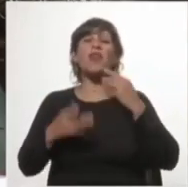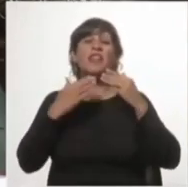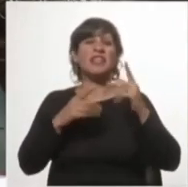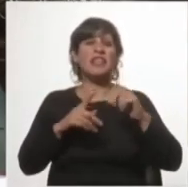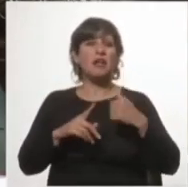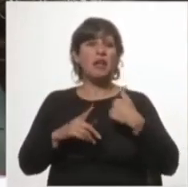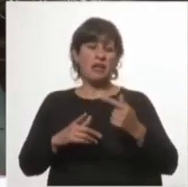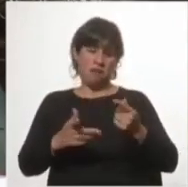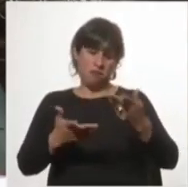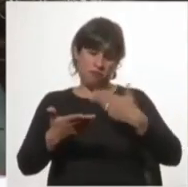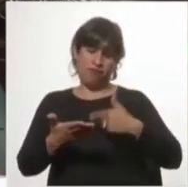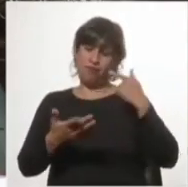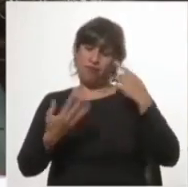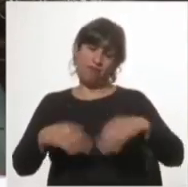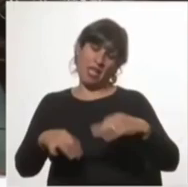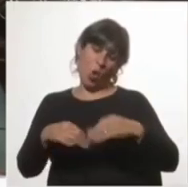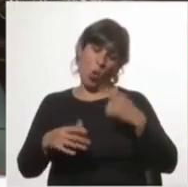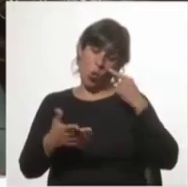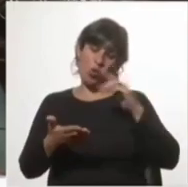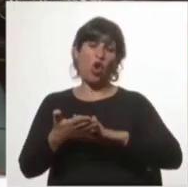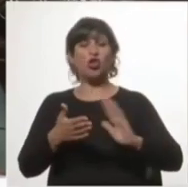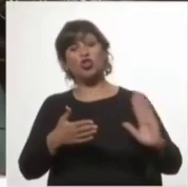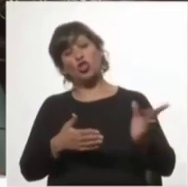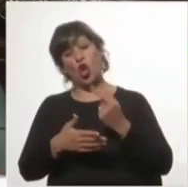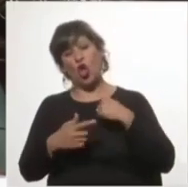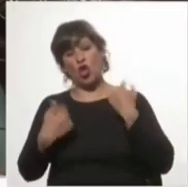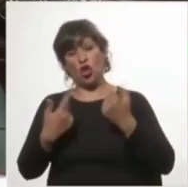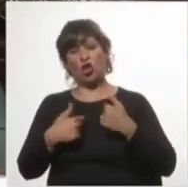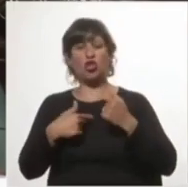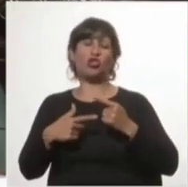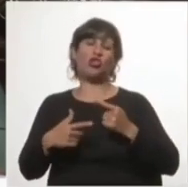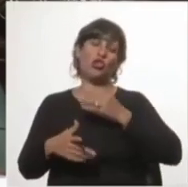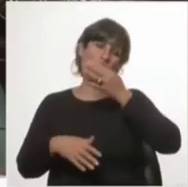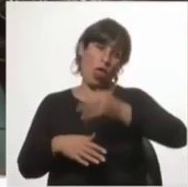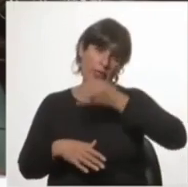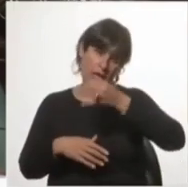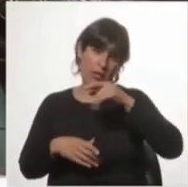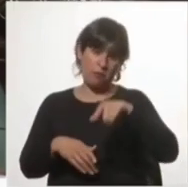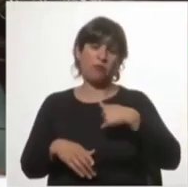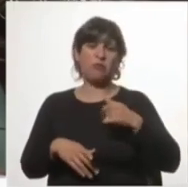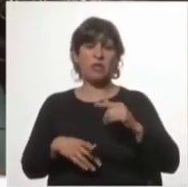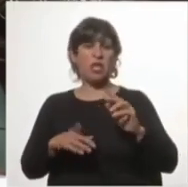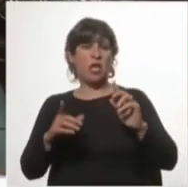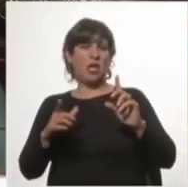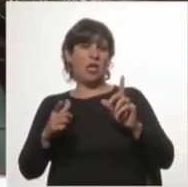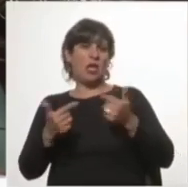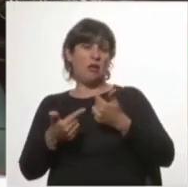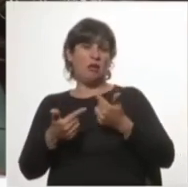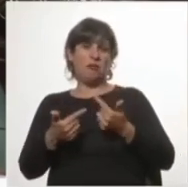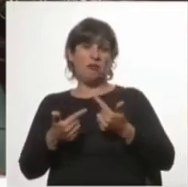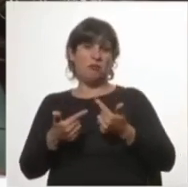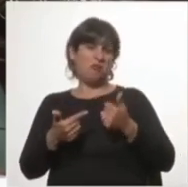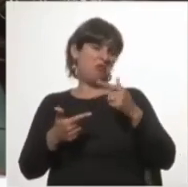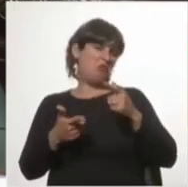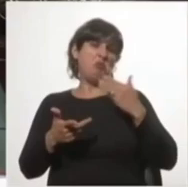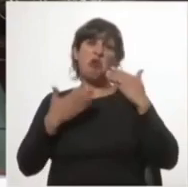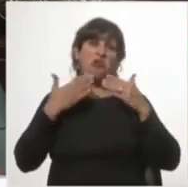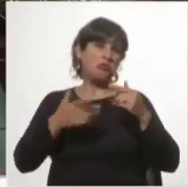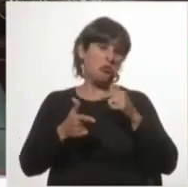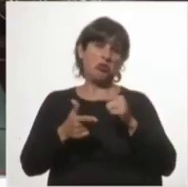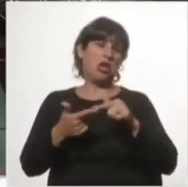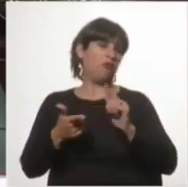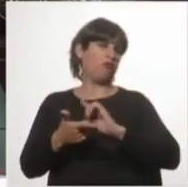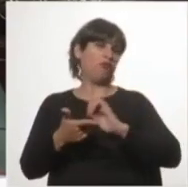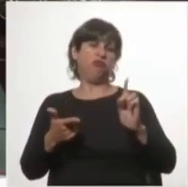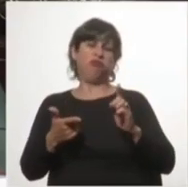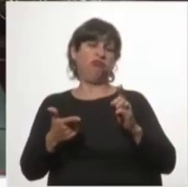confirman todo lo que nosotros veníamos sosteniendo, que no hubo consulta, que no